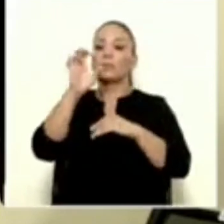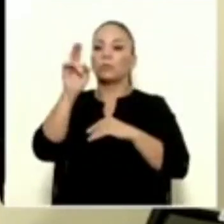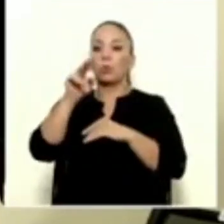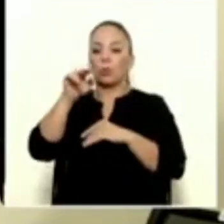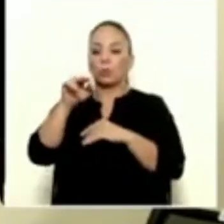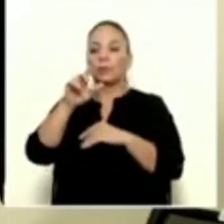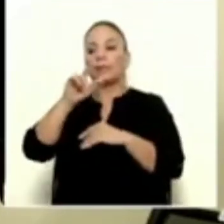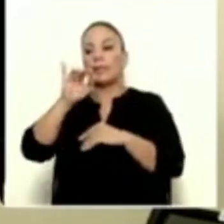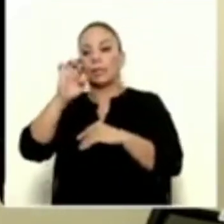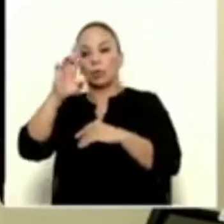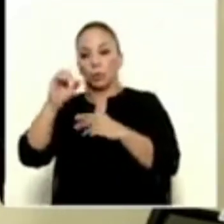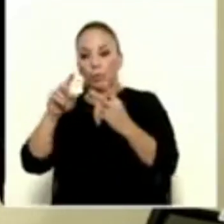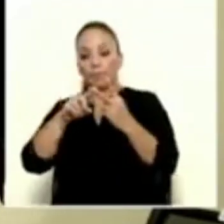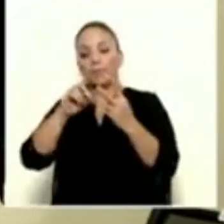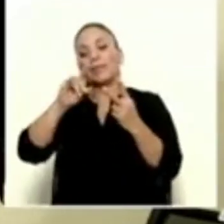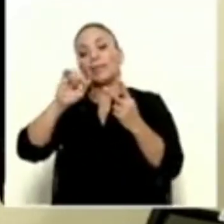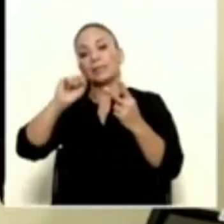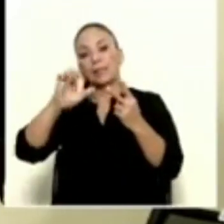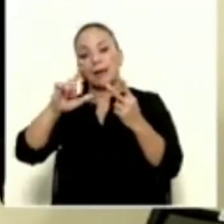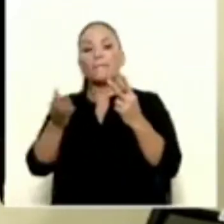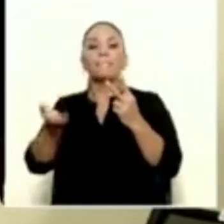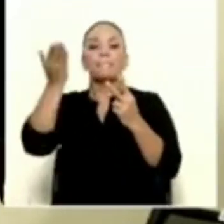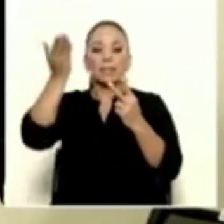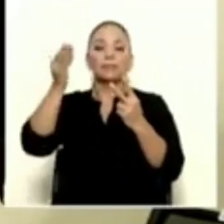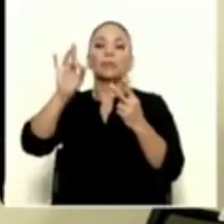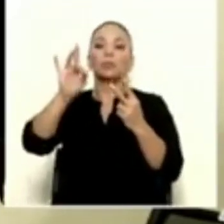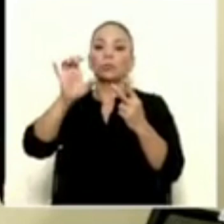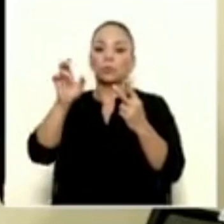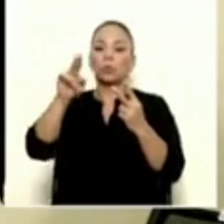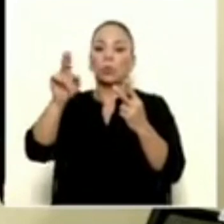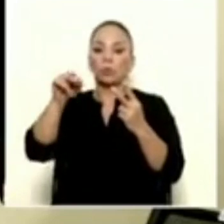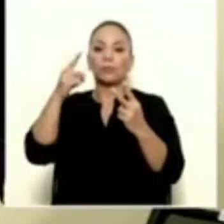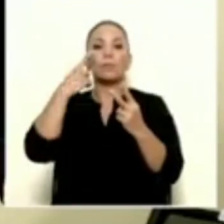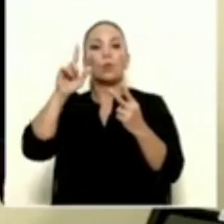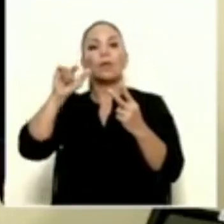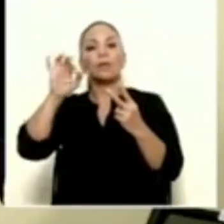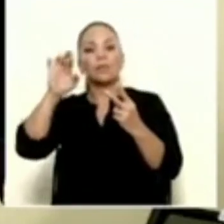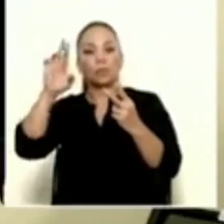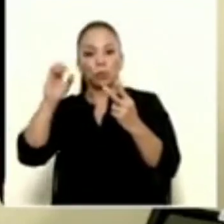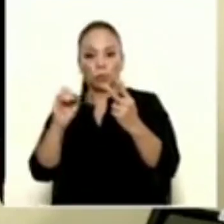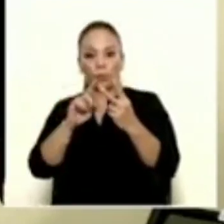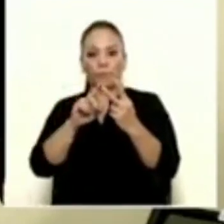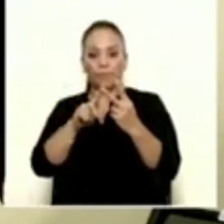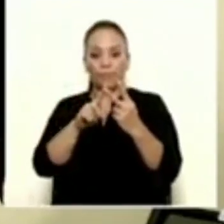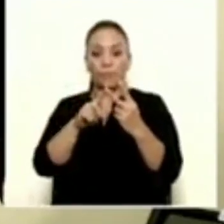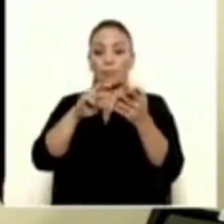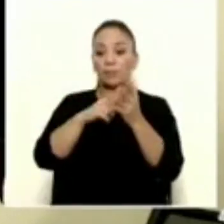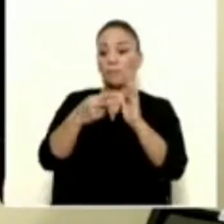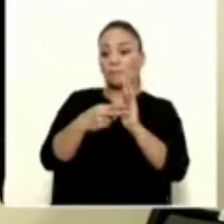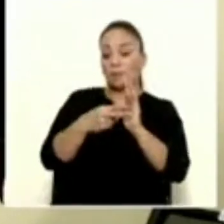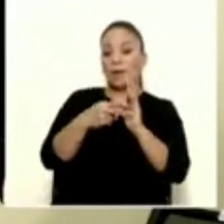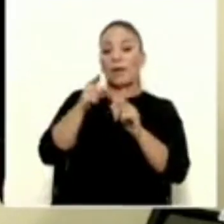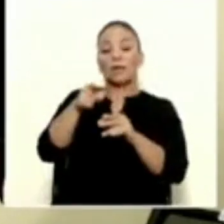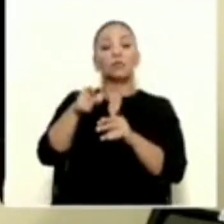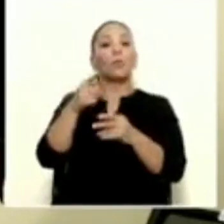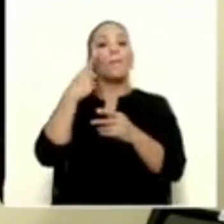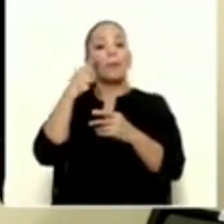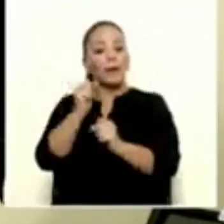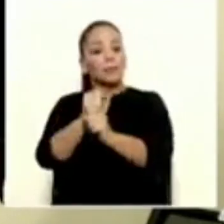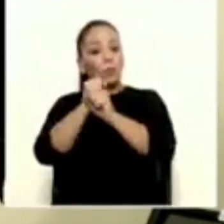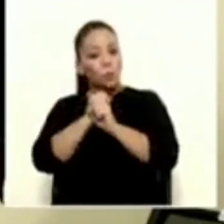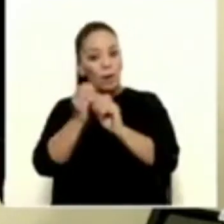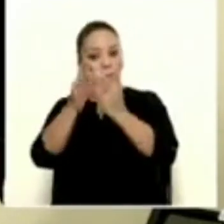y el diésel a más de 800 colones el litro y asegurarle al pueblo de Costa Rica,